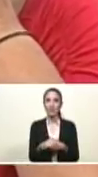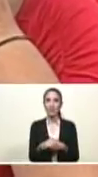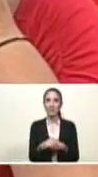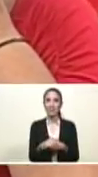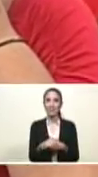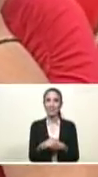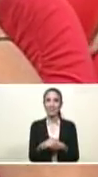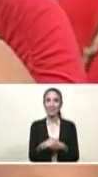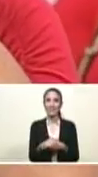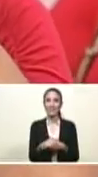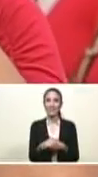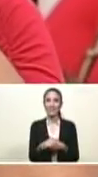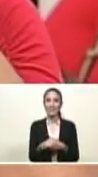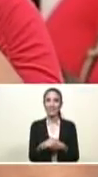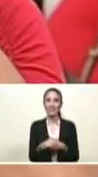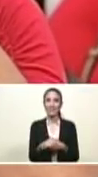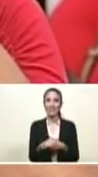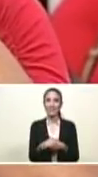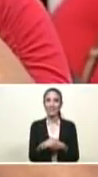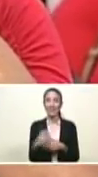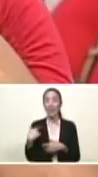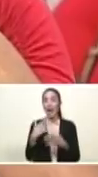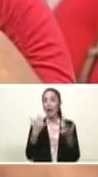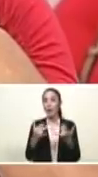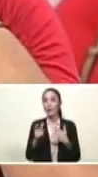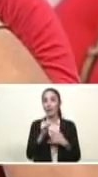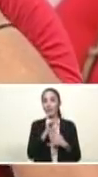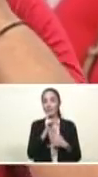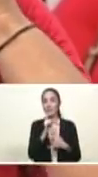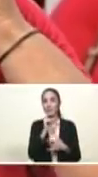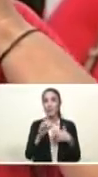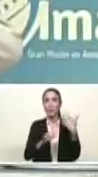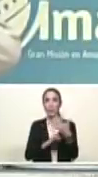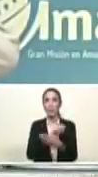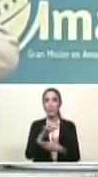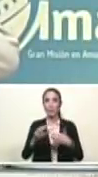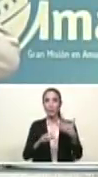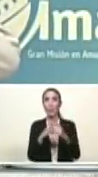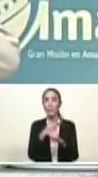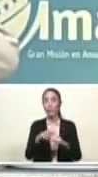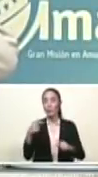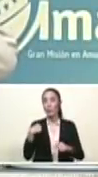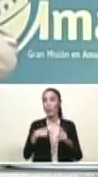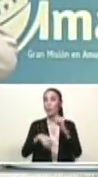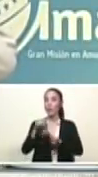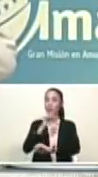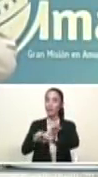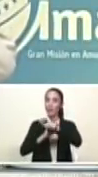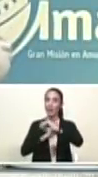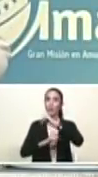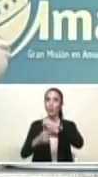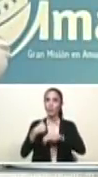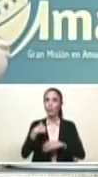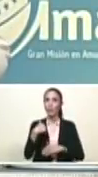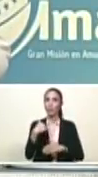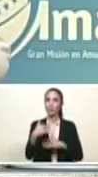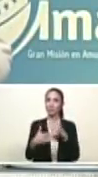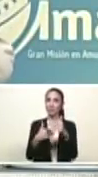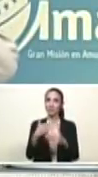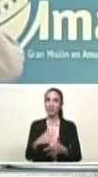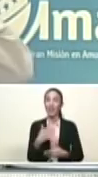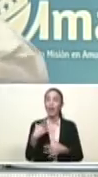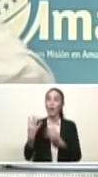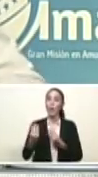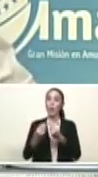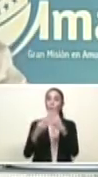tanta perversidad me toca enfrentar. Pero yo llevo un escudo. Mi escudo es el escudo de